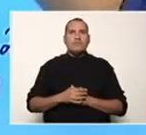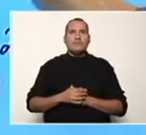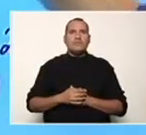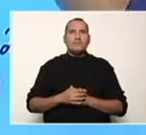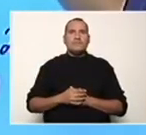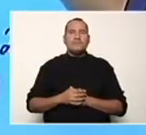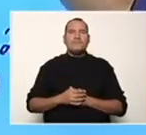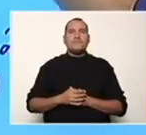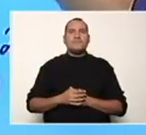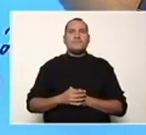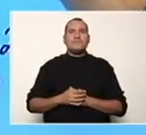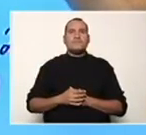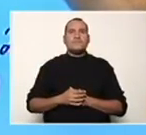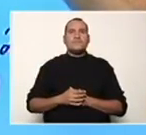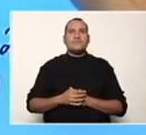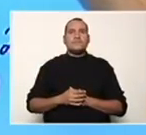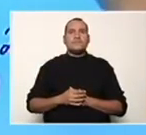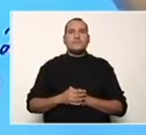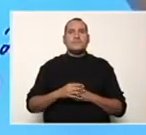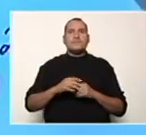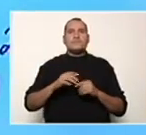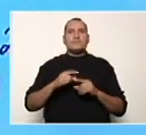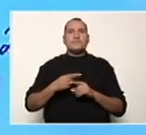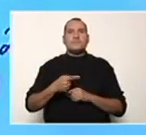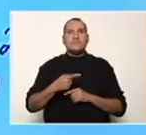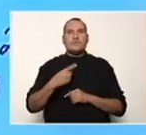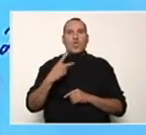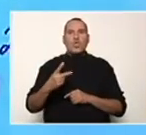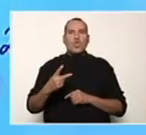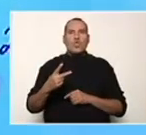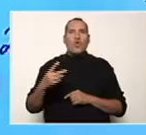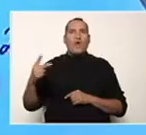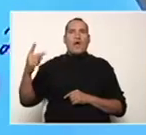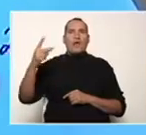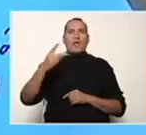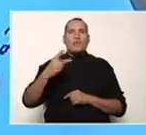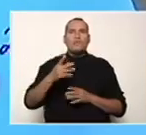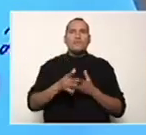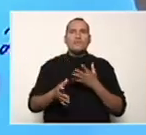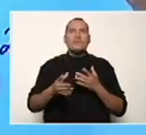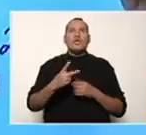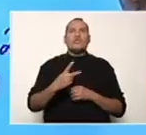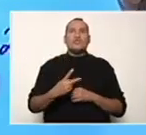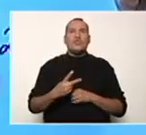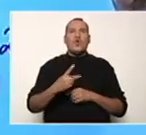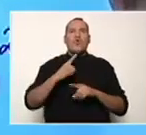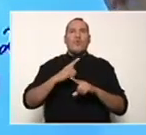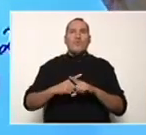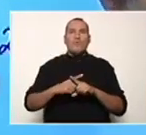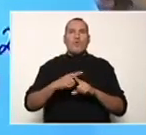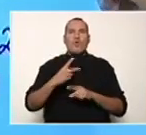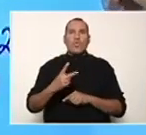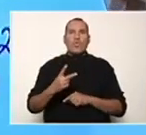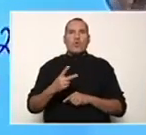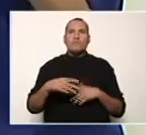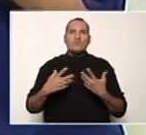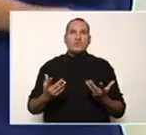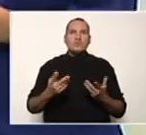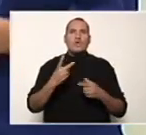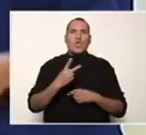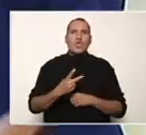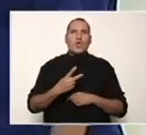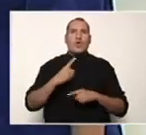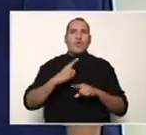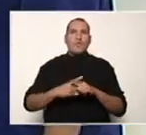Resolviéndolo, x al cuadrado es x al cuadrado menos 2 al cuadrado es 2 multiplicado dos veces. 2